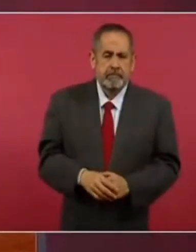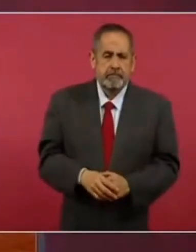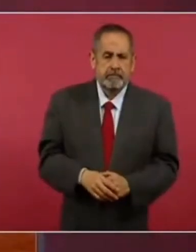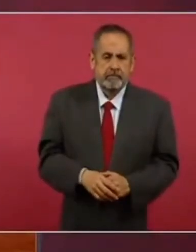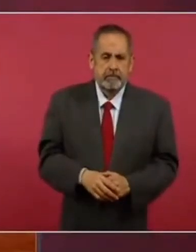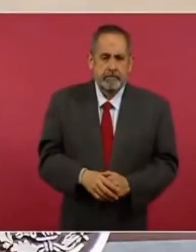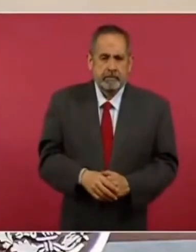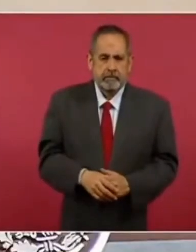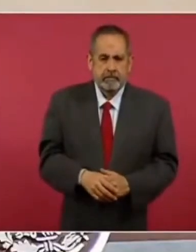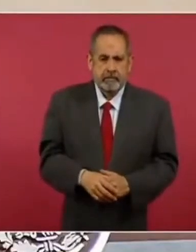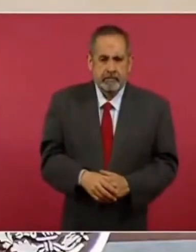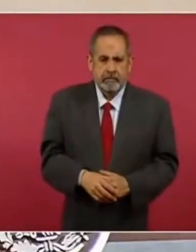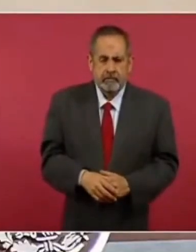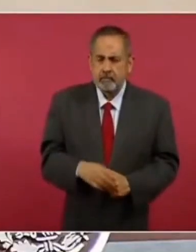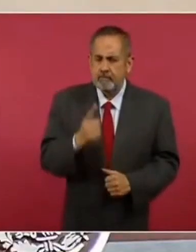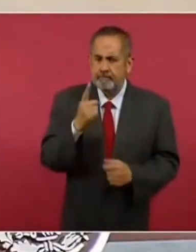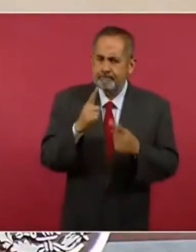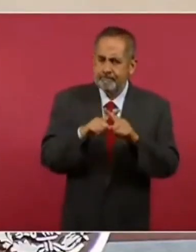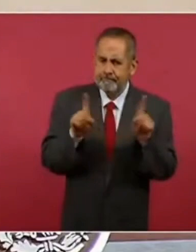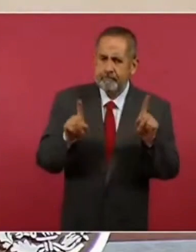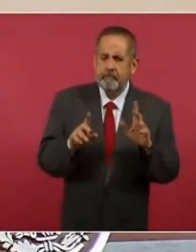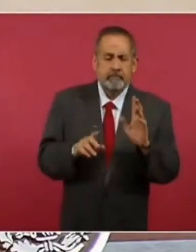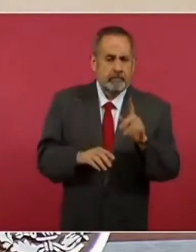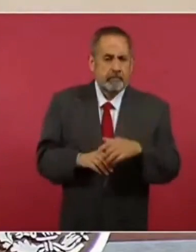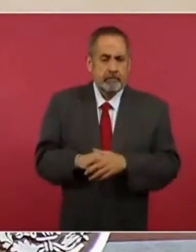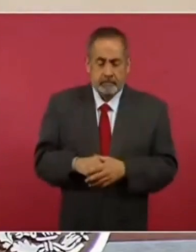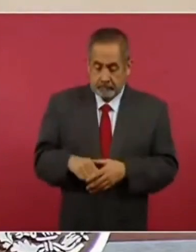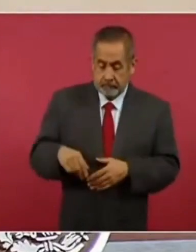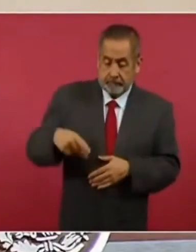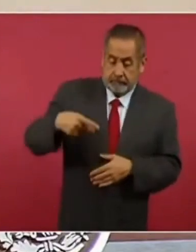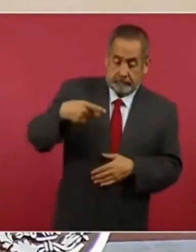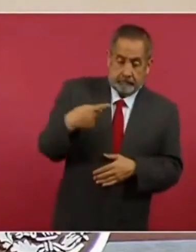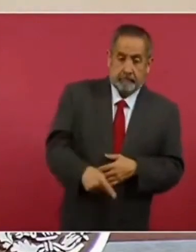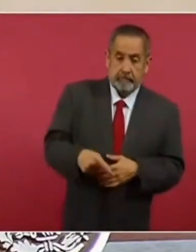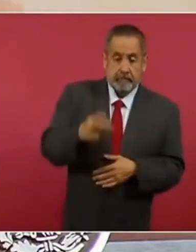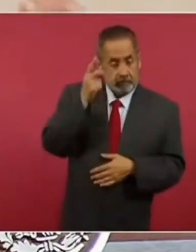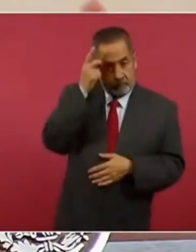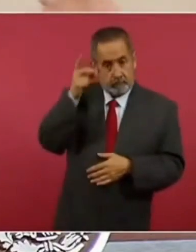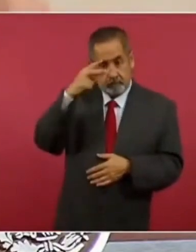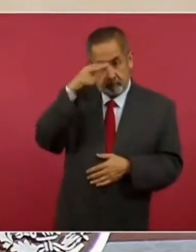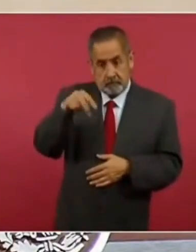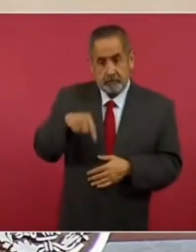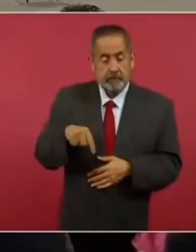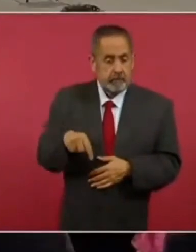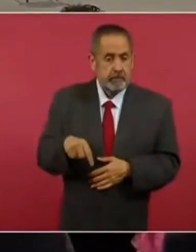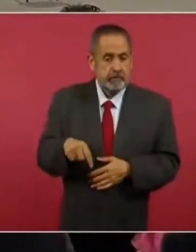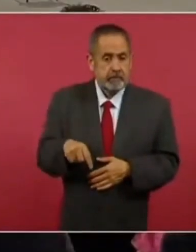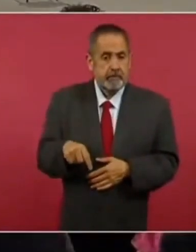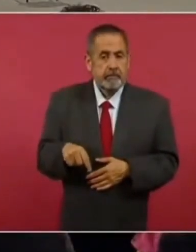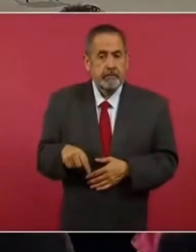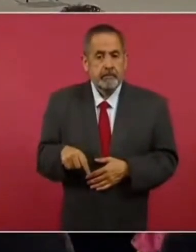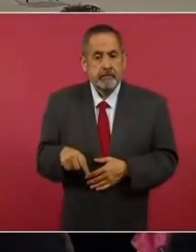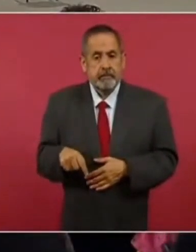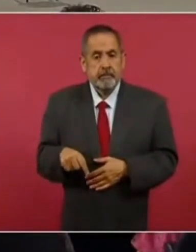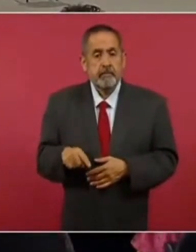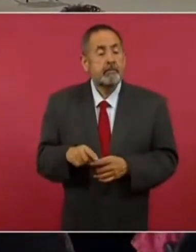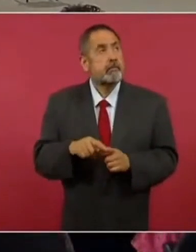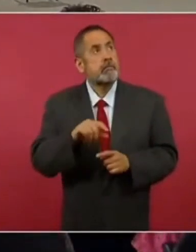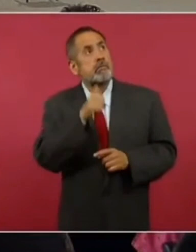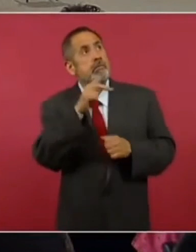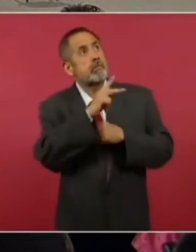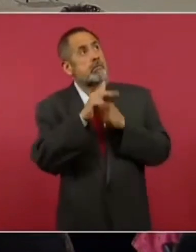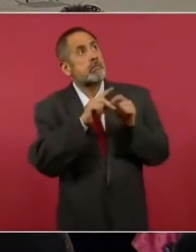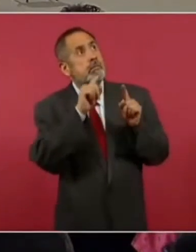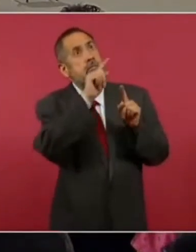Debo de hacer una distinción, todo patrimonio que se encuentra en el extranjero